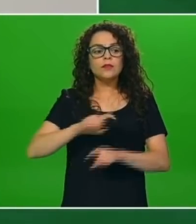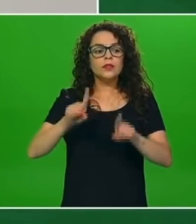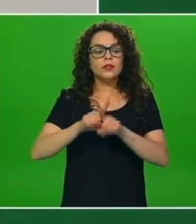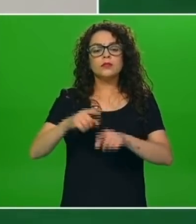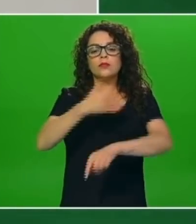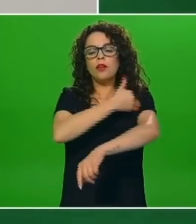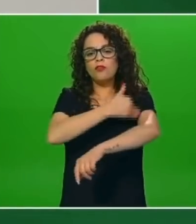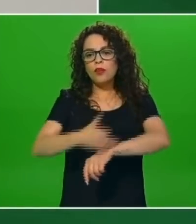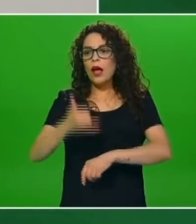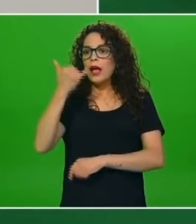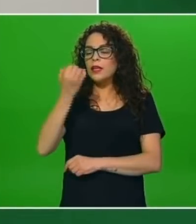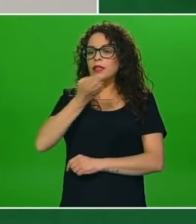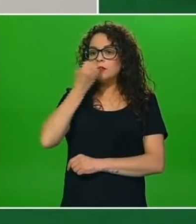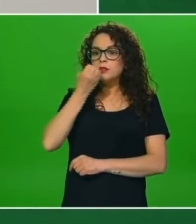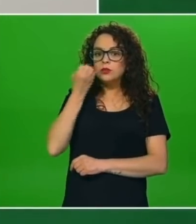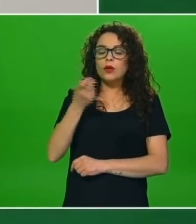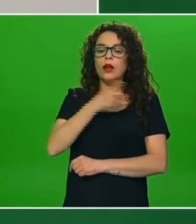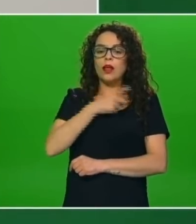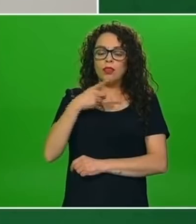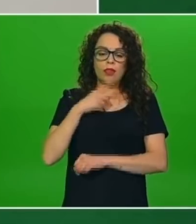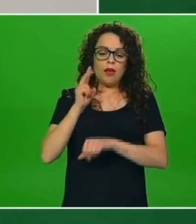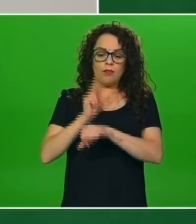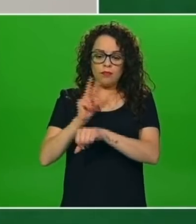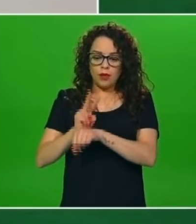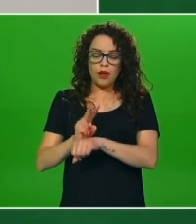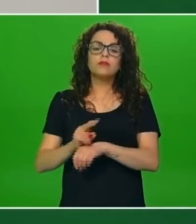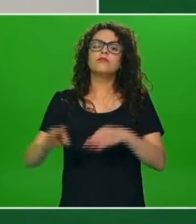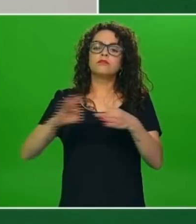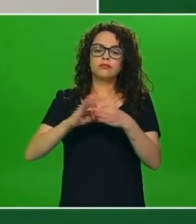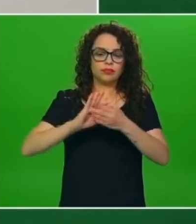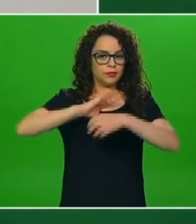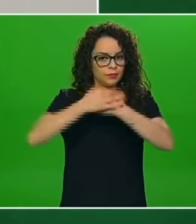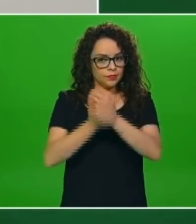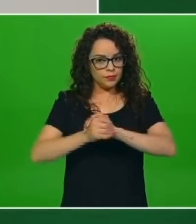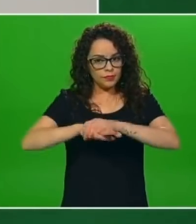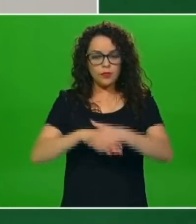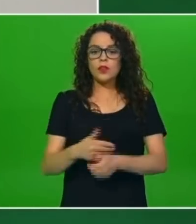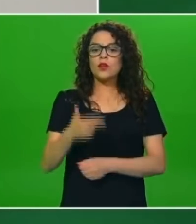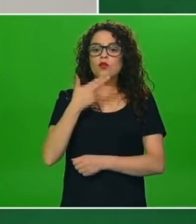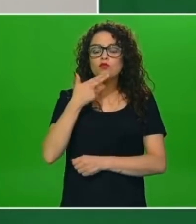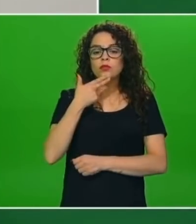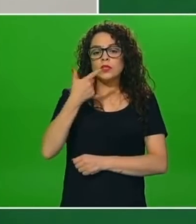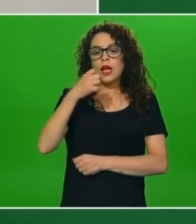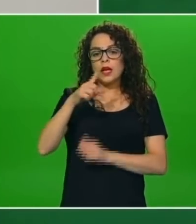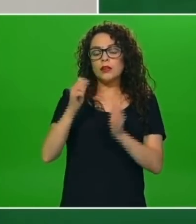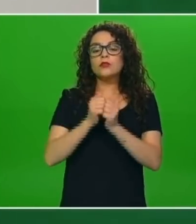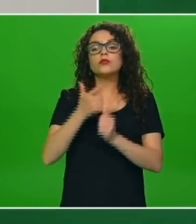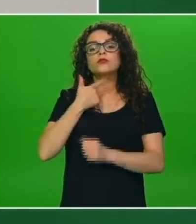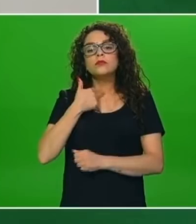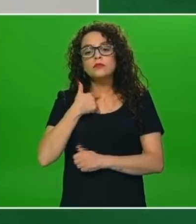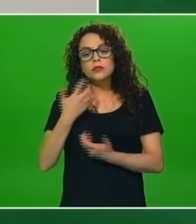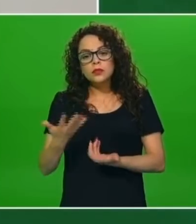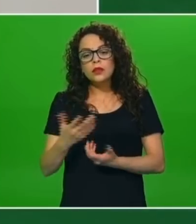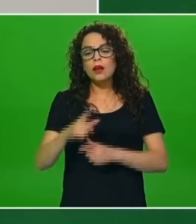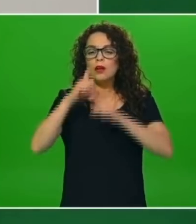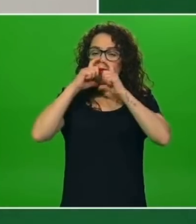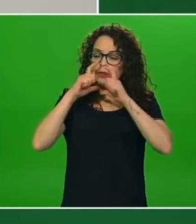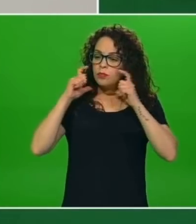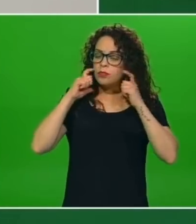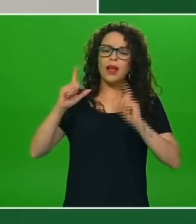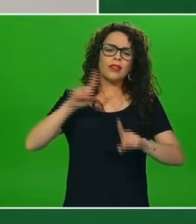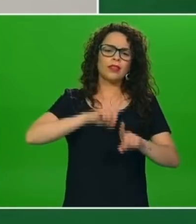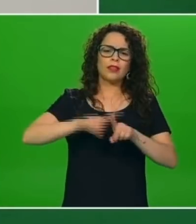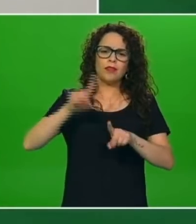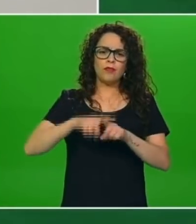escolares, el uso del alcohol gel, el lavado frecuente de manos, el uso del cubrebocas adecuado, etcétera, que se está implementando y